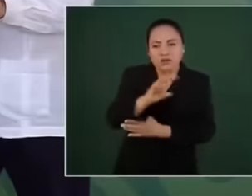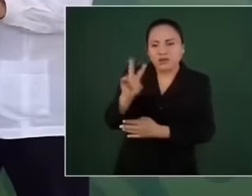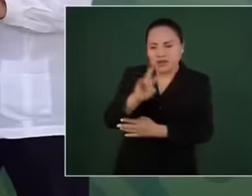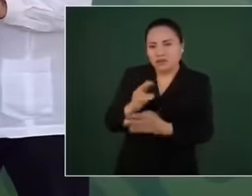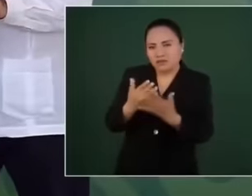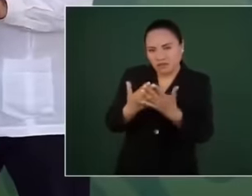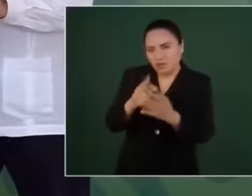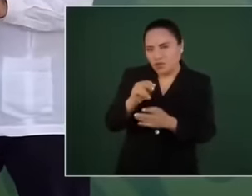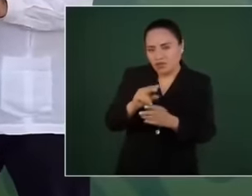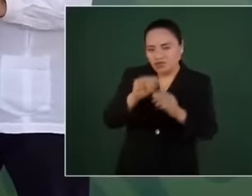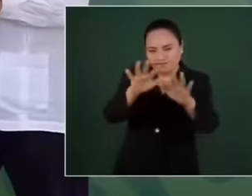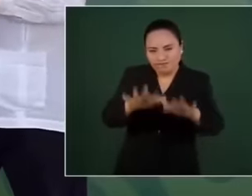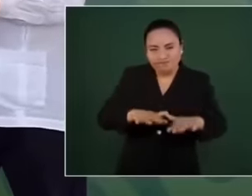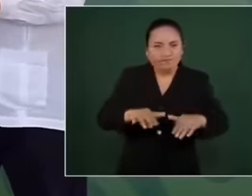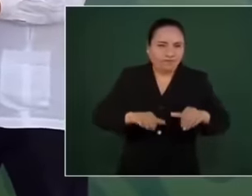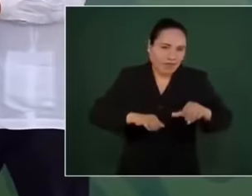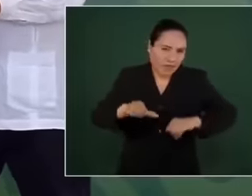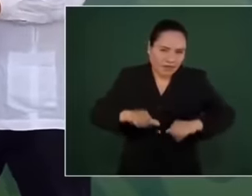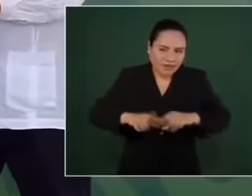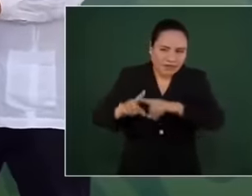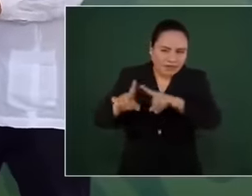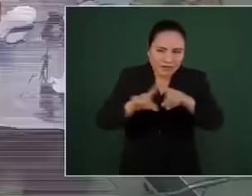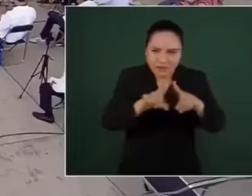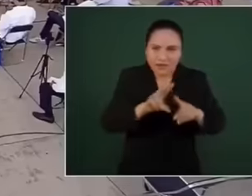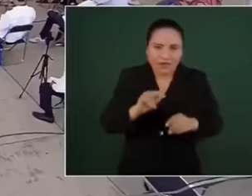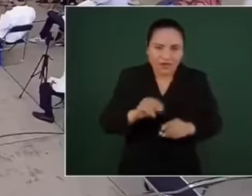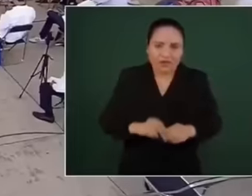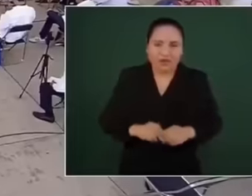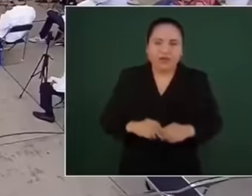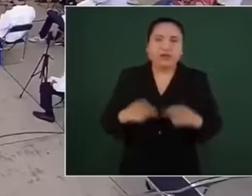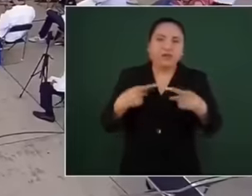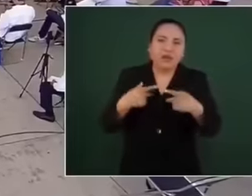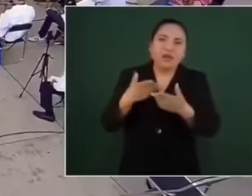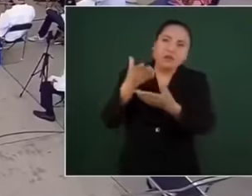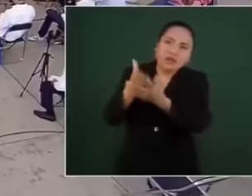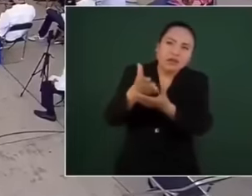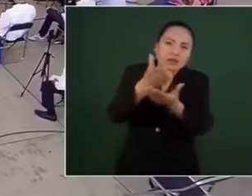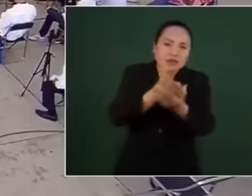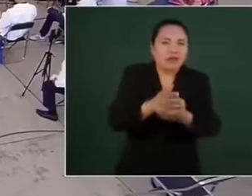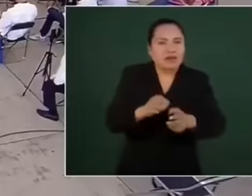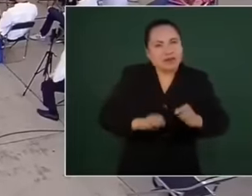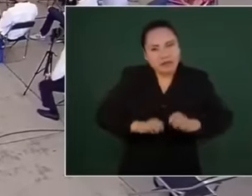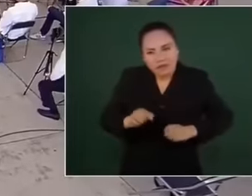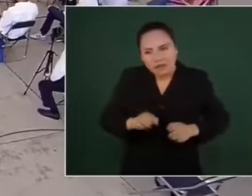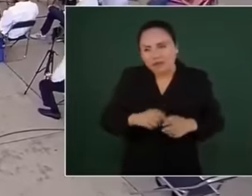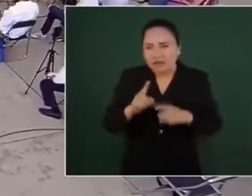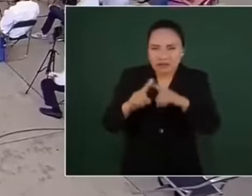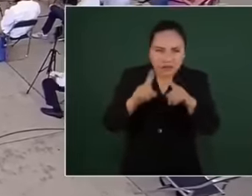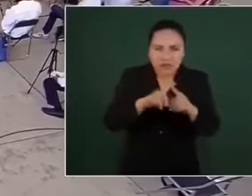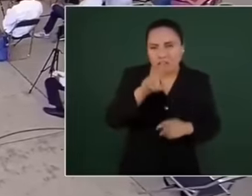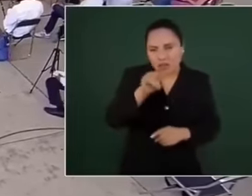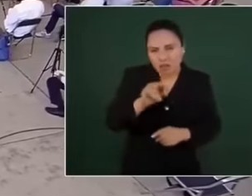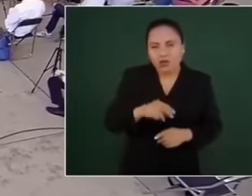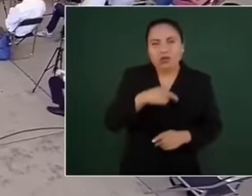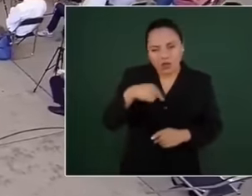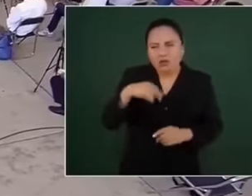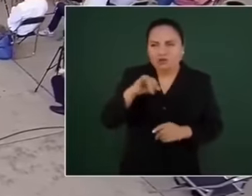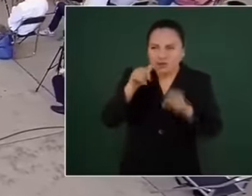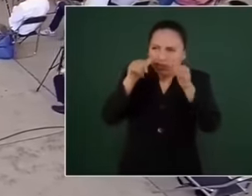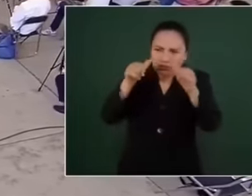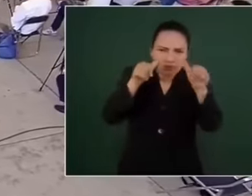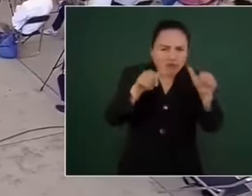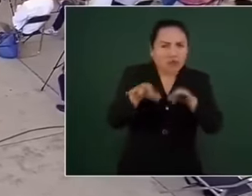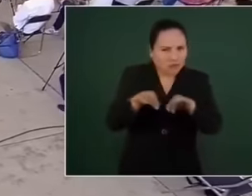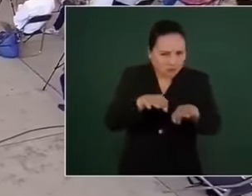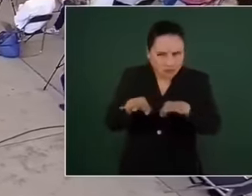creencias, él lo ha dicho en lo particular. Entonces, dice, nuestros paisanos, María Guadalupe Amézquita dice, sería